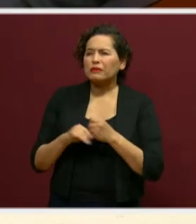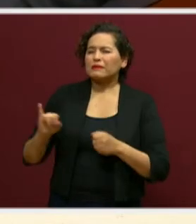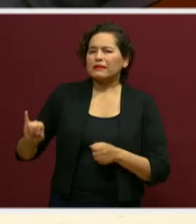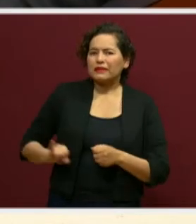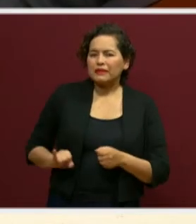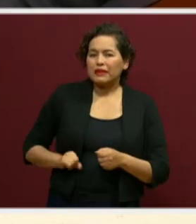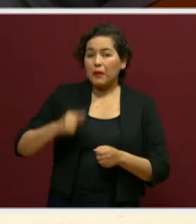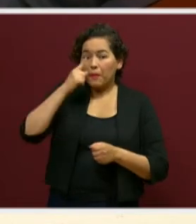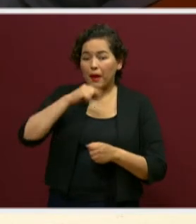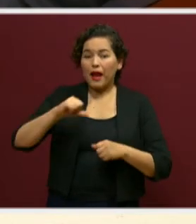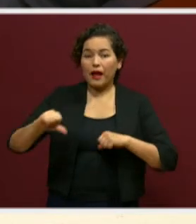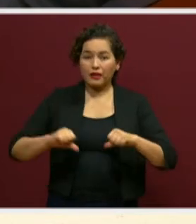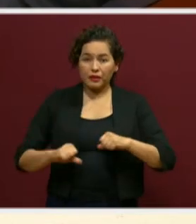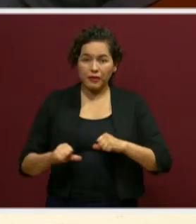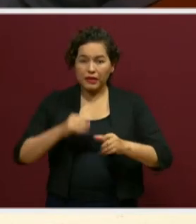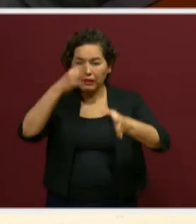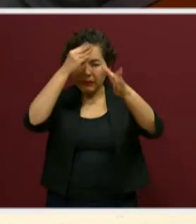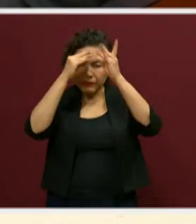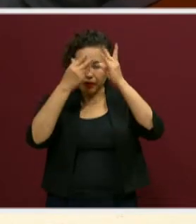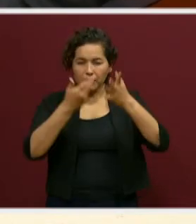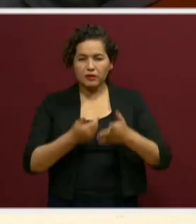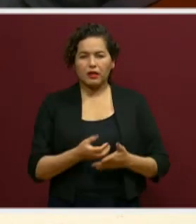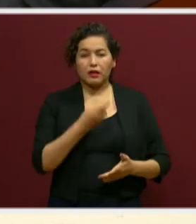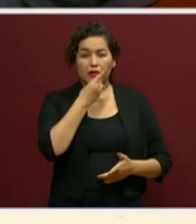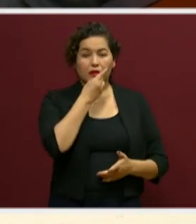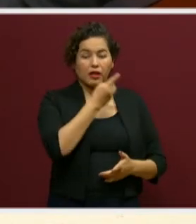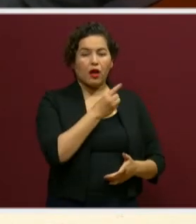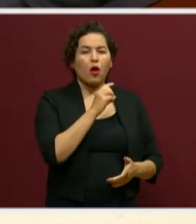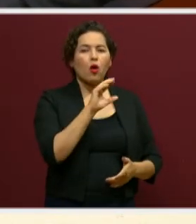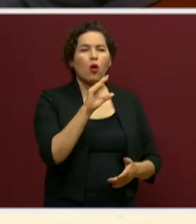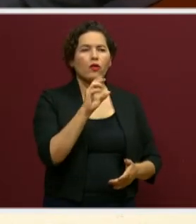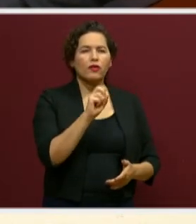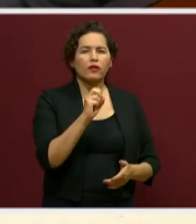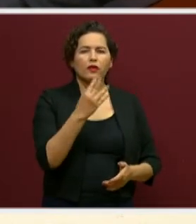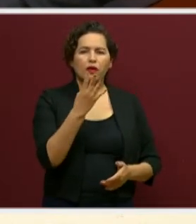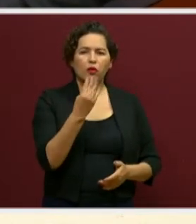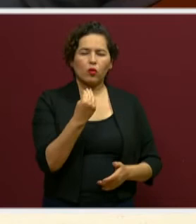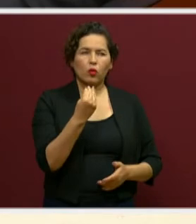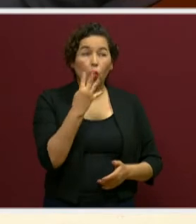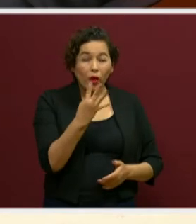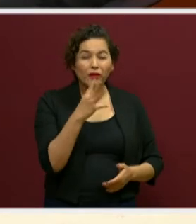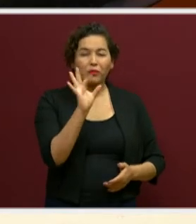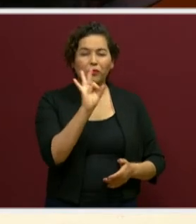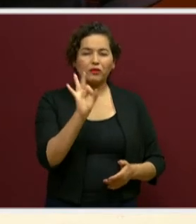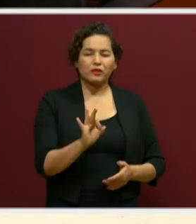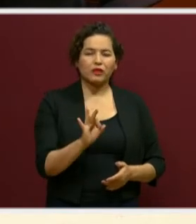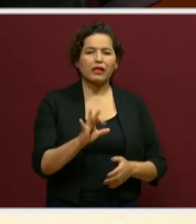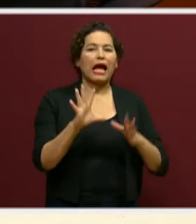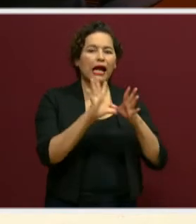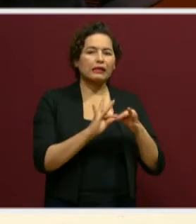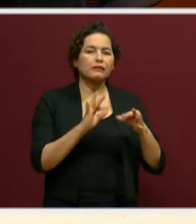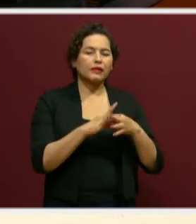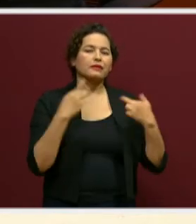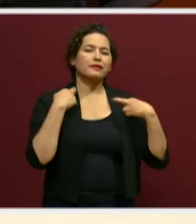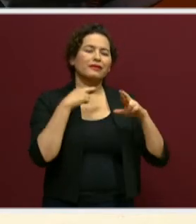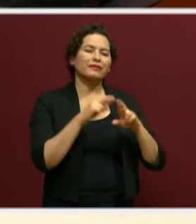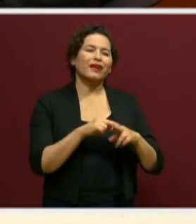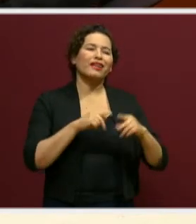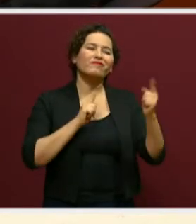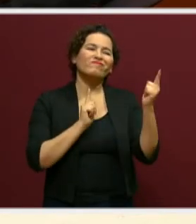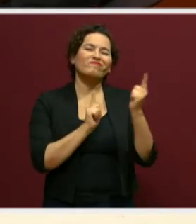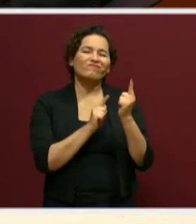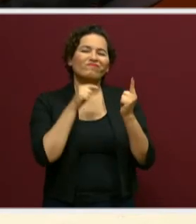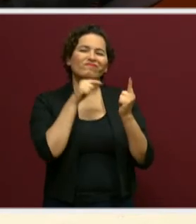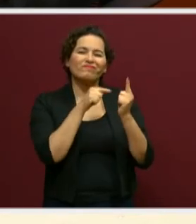aprendizaje? El 34% dijo que la explicación del maestro. Se refuerza la necesidad de tener a un maestro